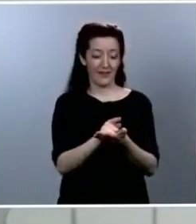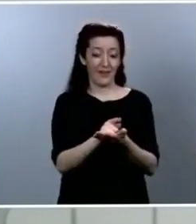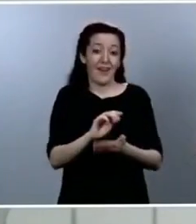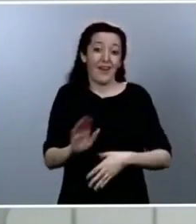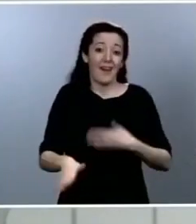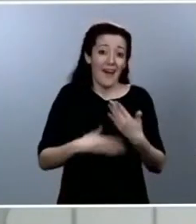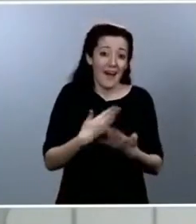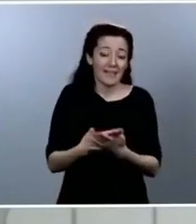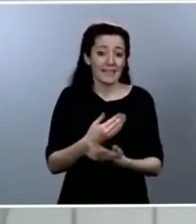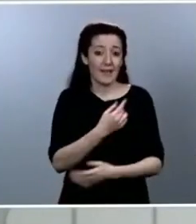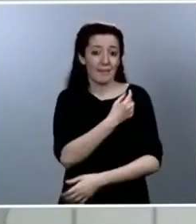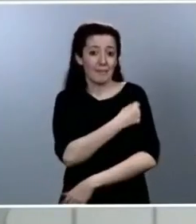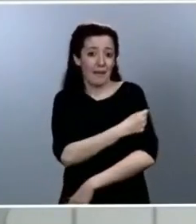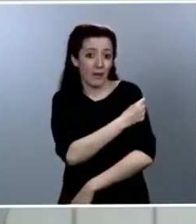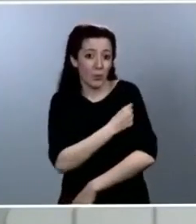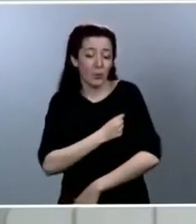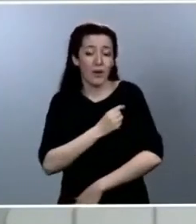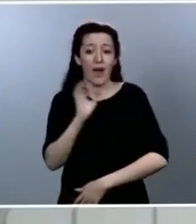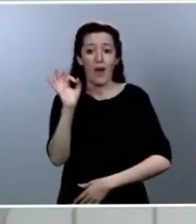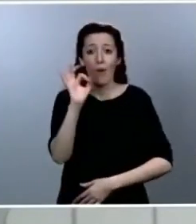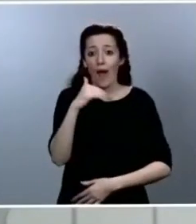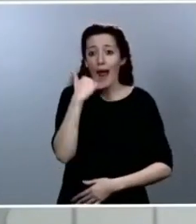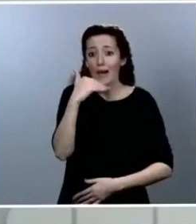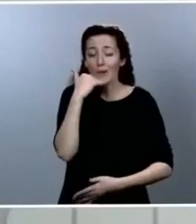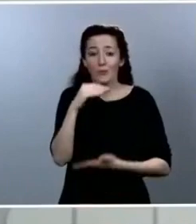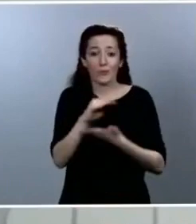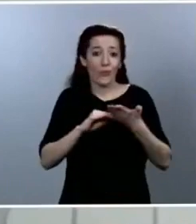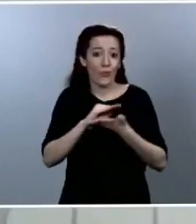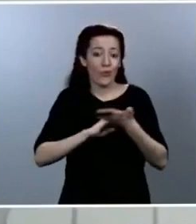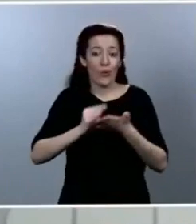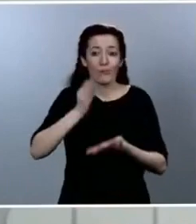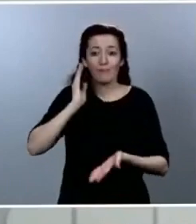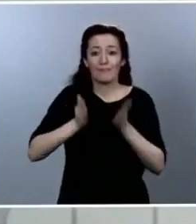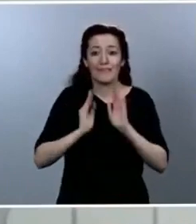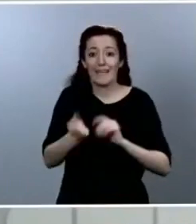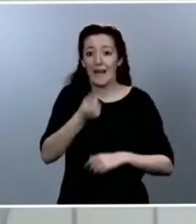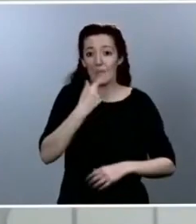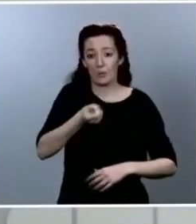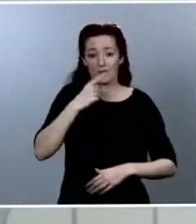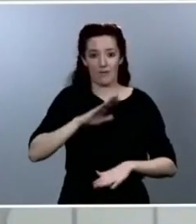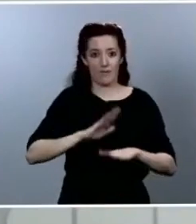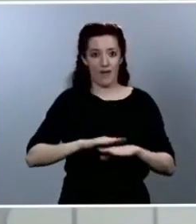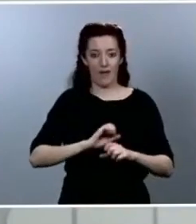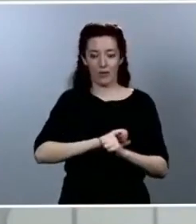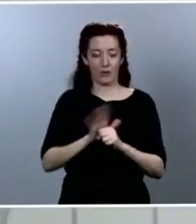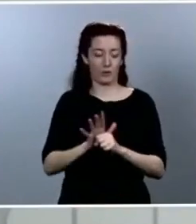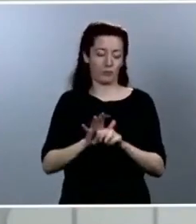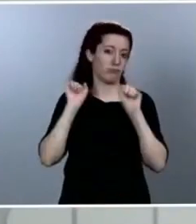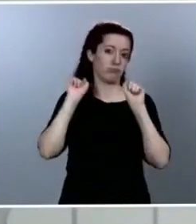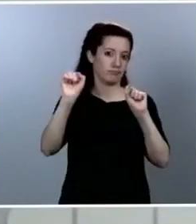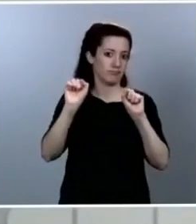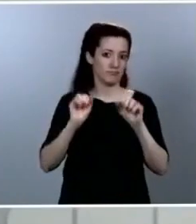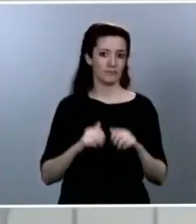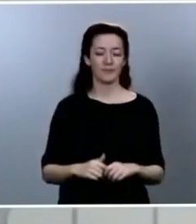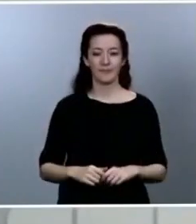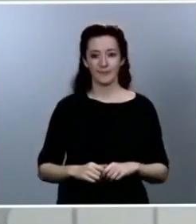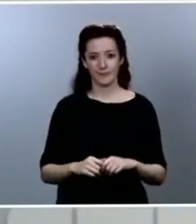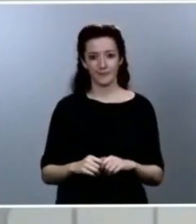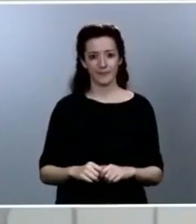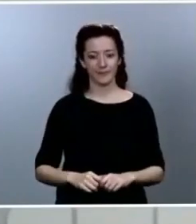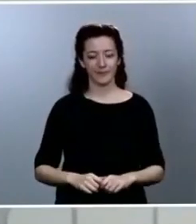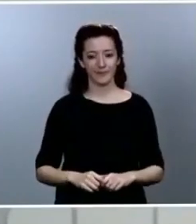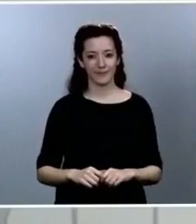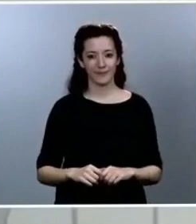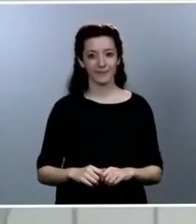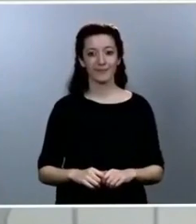vacuna que nos proteja de forma completa contra el virus. Y durante este trayecto la prudencia y la unidad han de ser